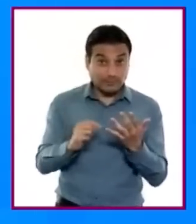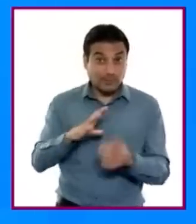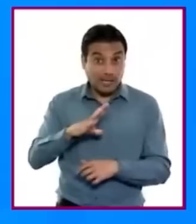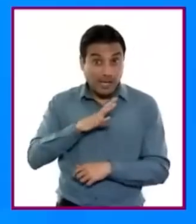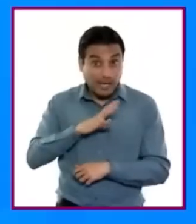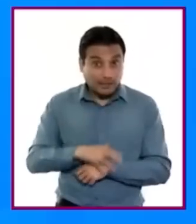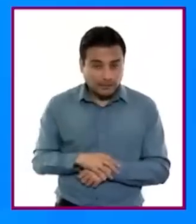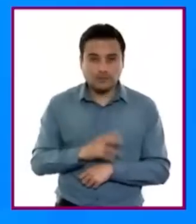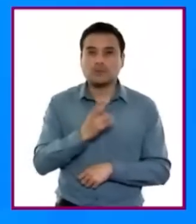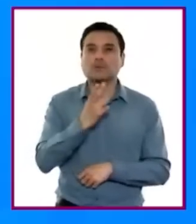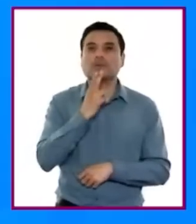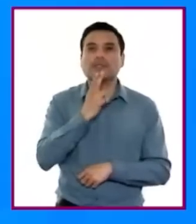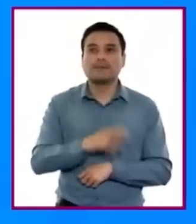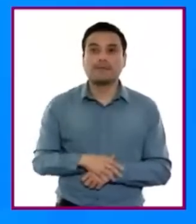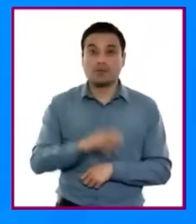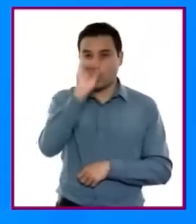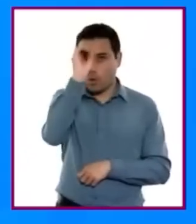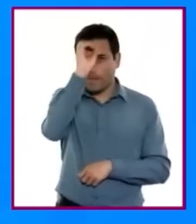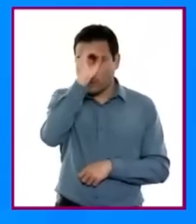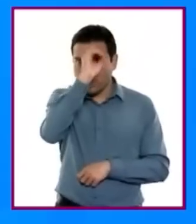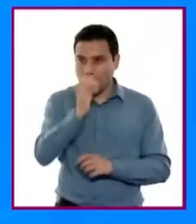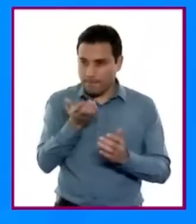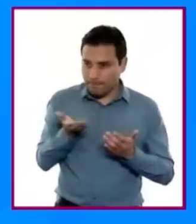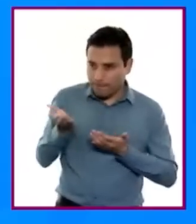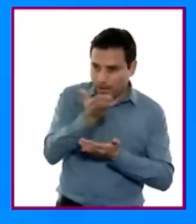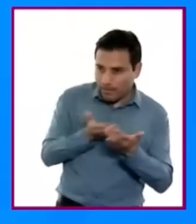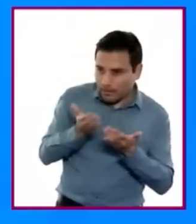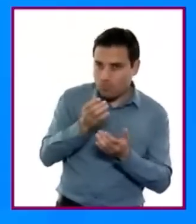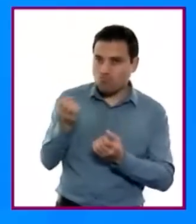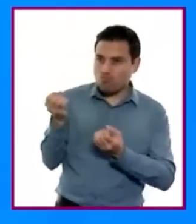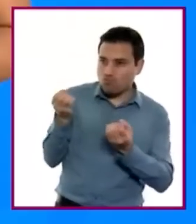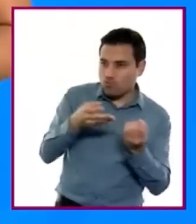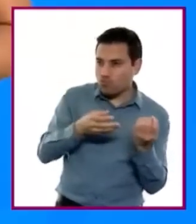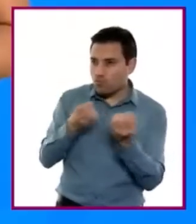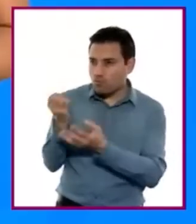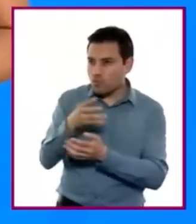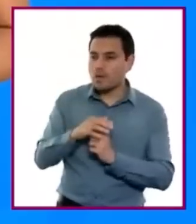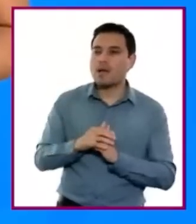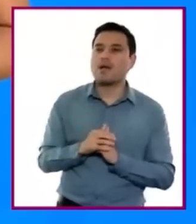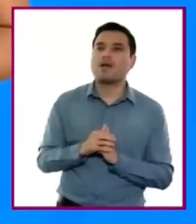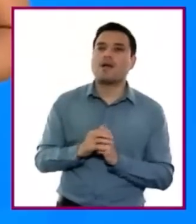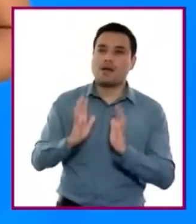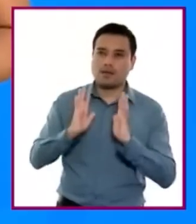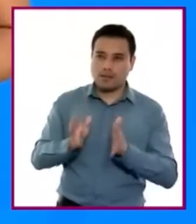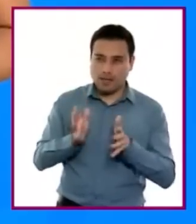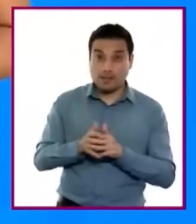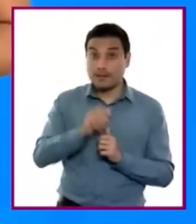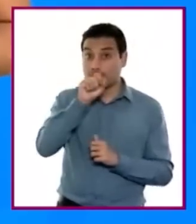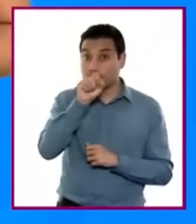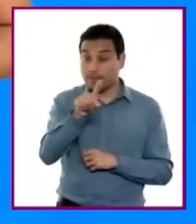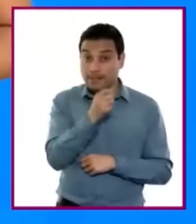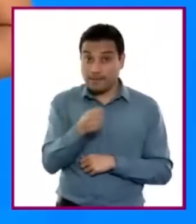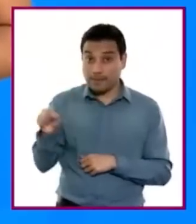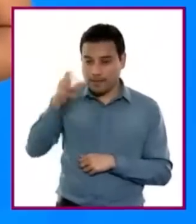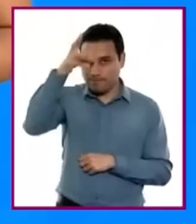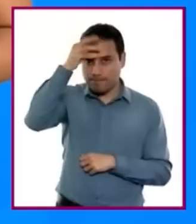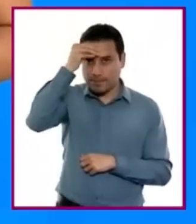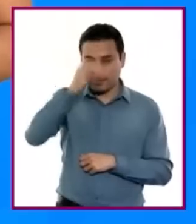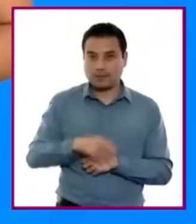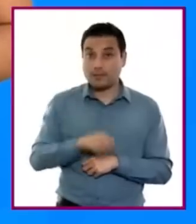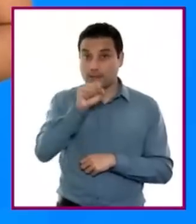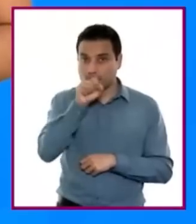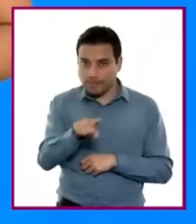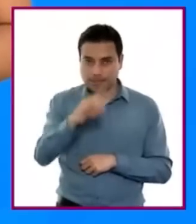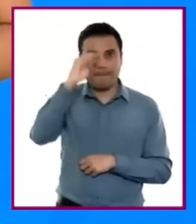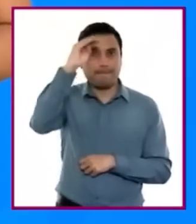contrastar sus ideas y puntos de vista, los modifican o enriquecen, desarrollan otras habilidades y avanzan en su